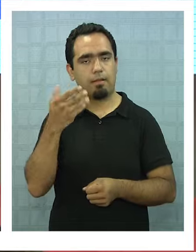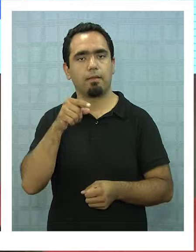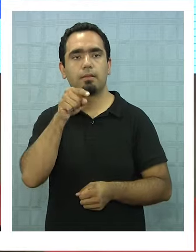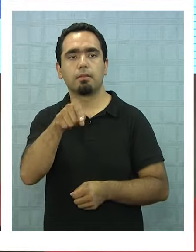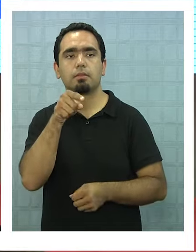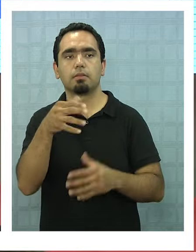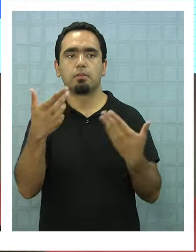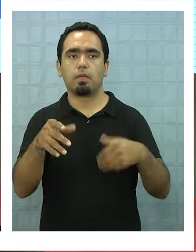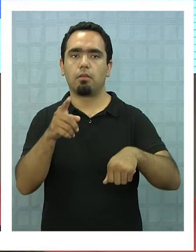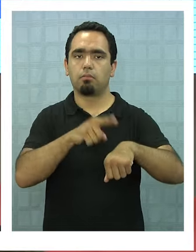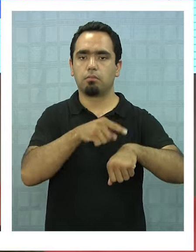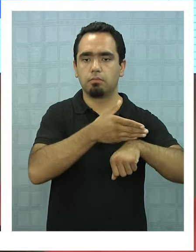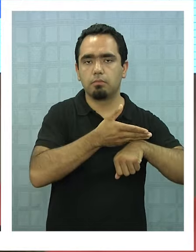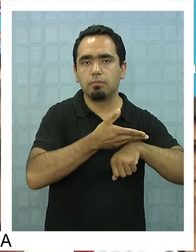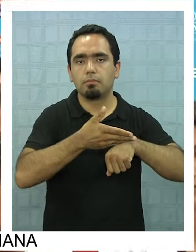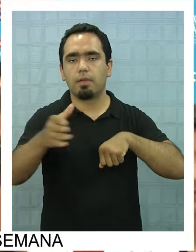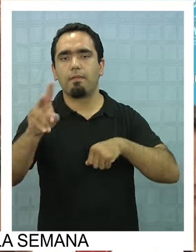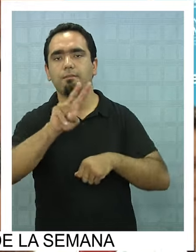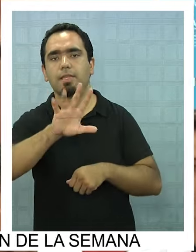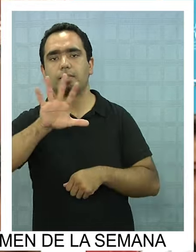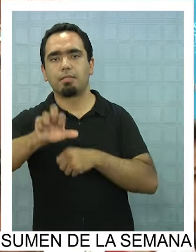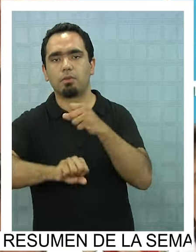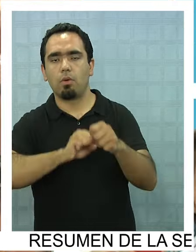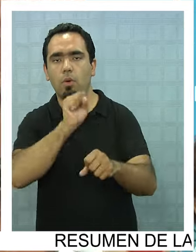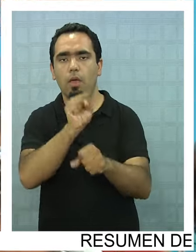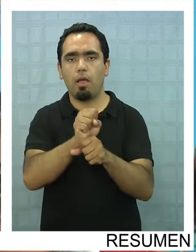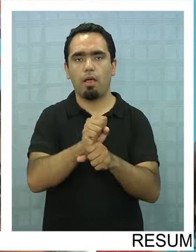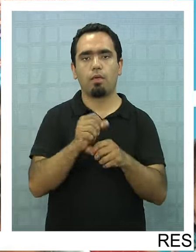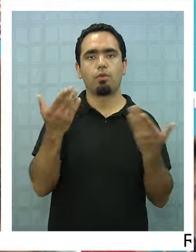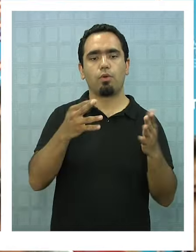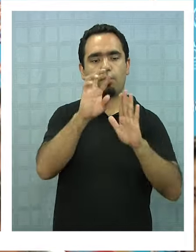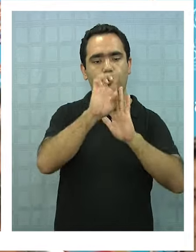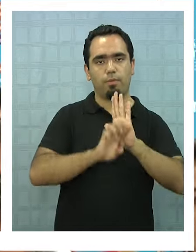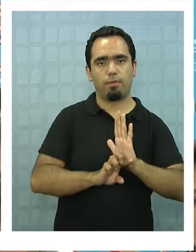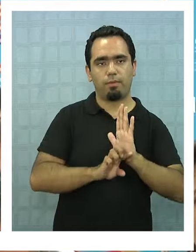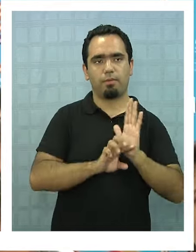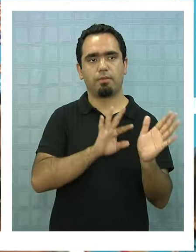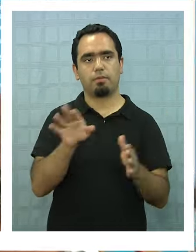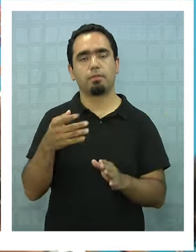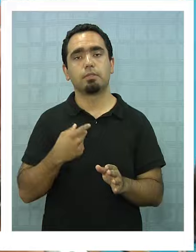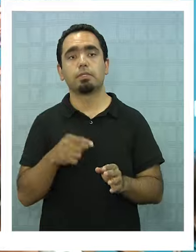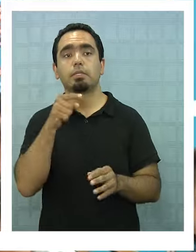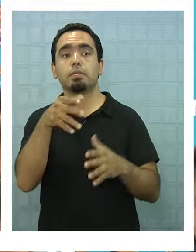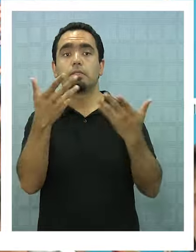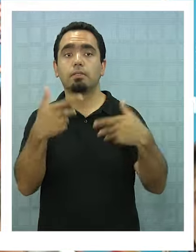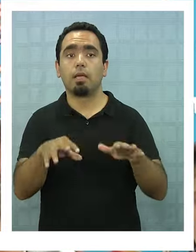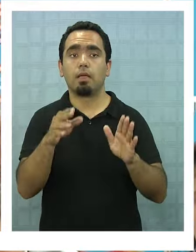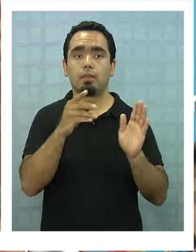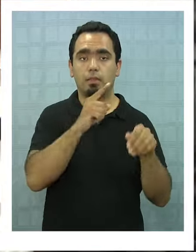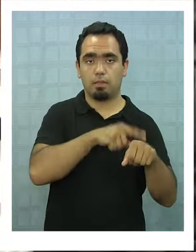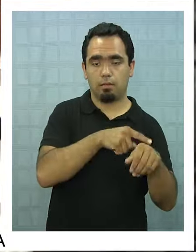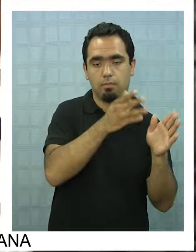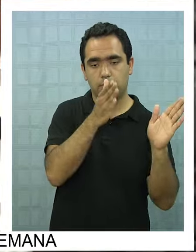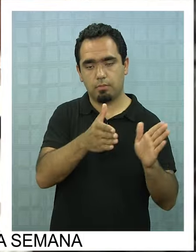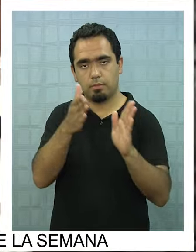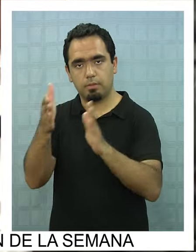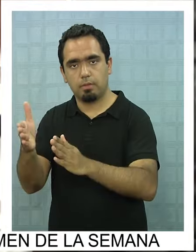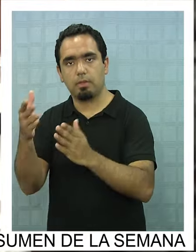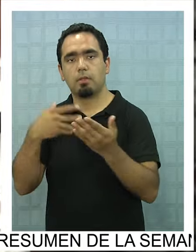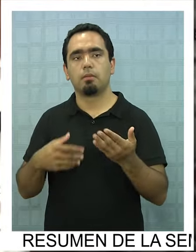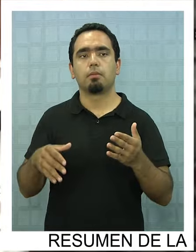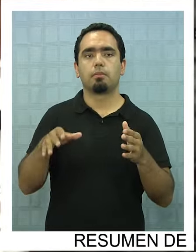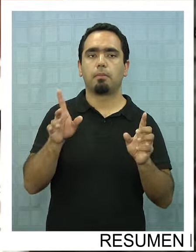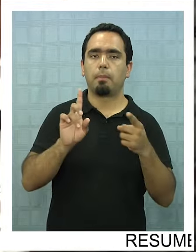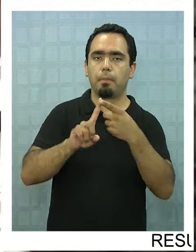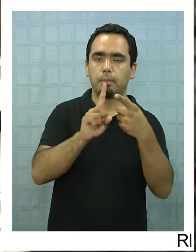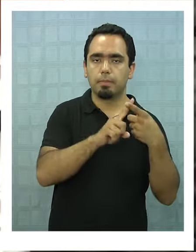útil de la mina en 25 años. La iniciativa denominada Quebrada Blanca Fase 2 está en etapa de participación